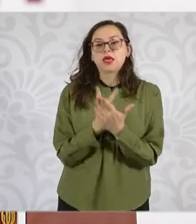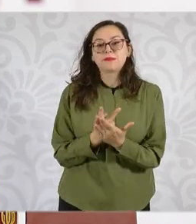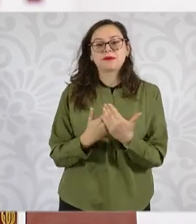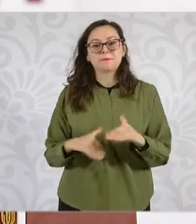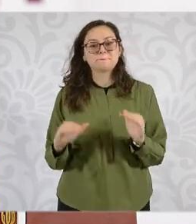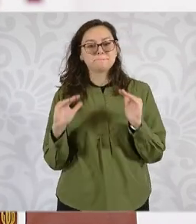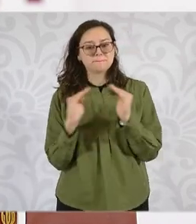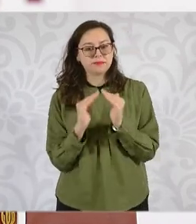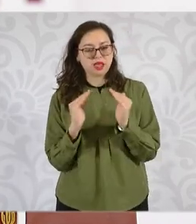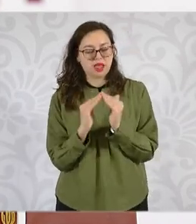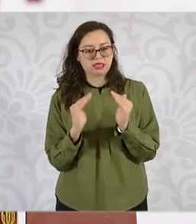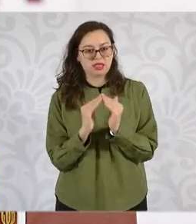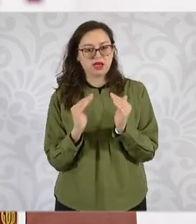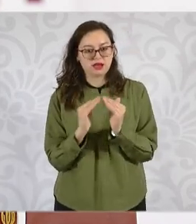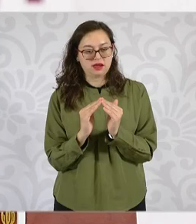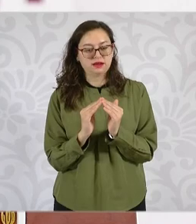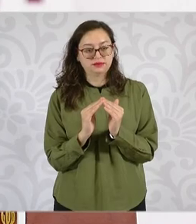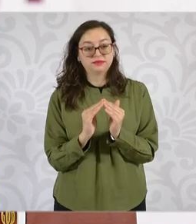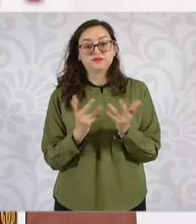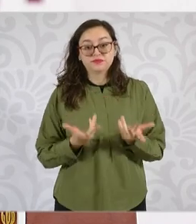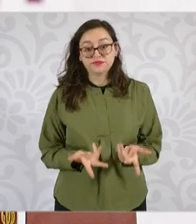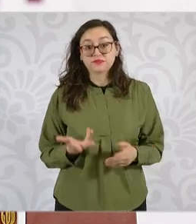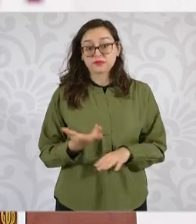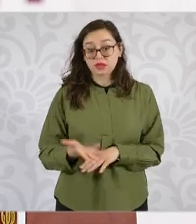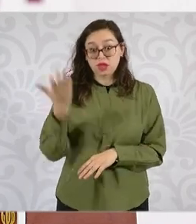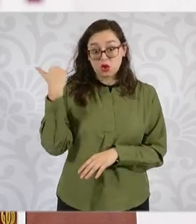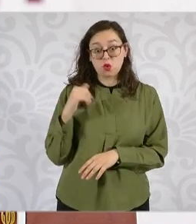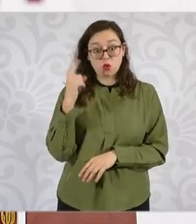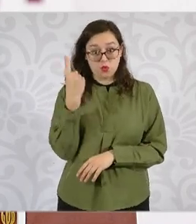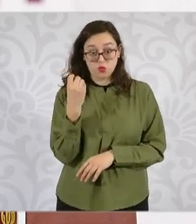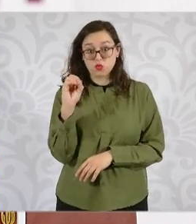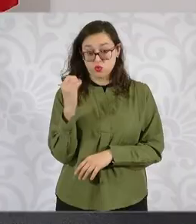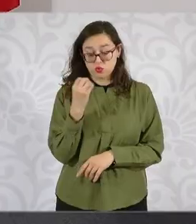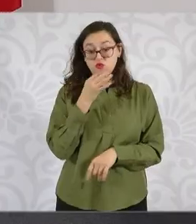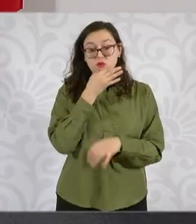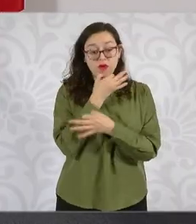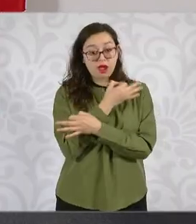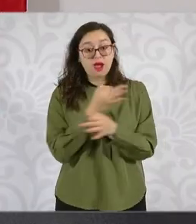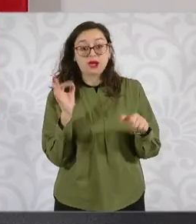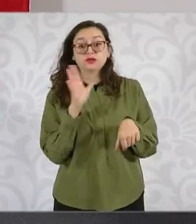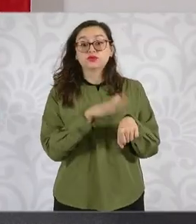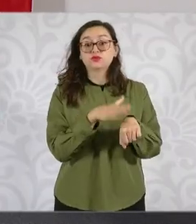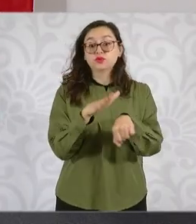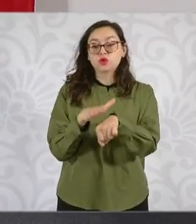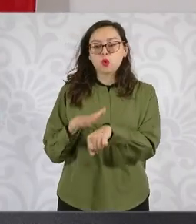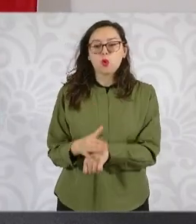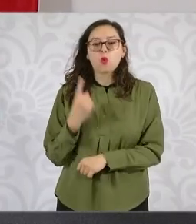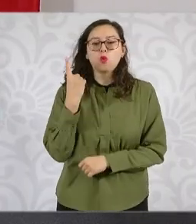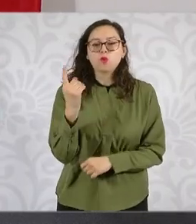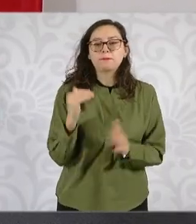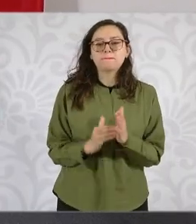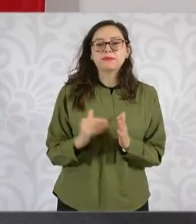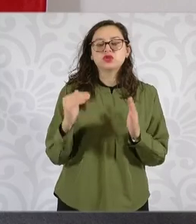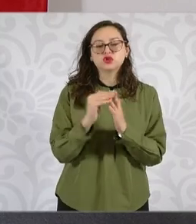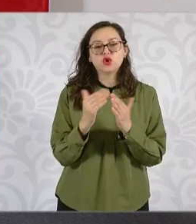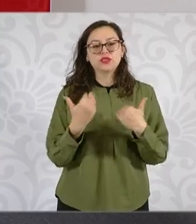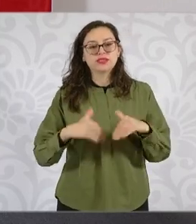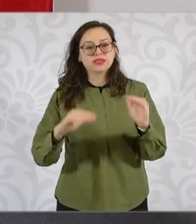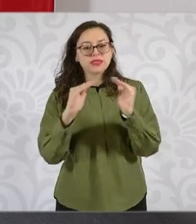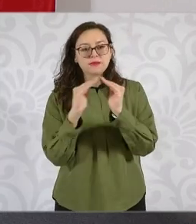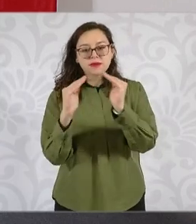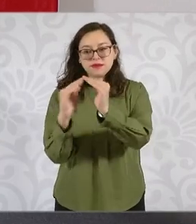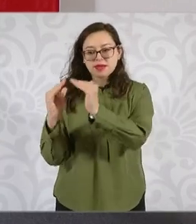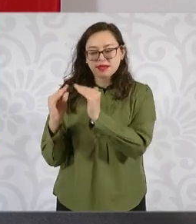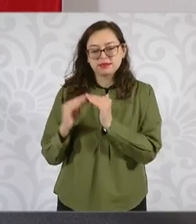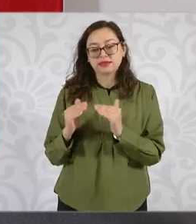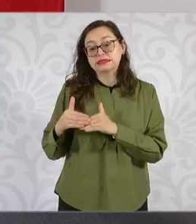lo anunciamos el primero de octubre, un millón de viviendas que vamos a construir en el sexenio, al